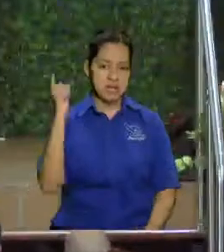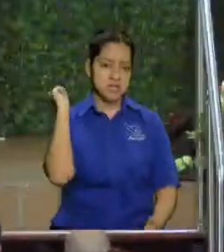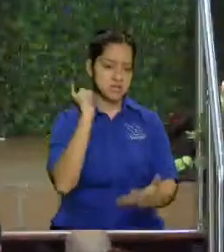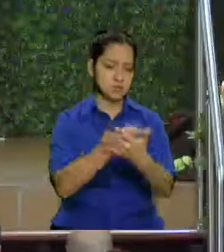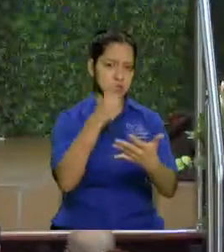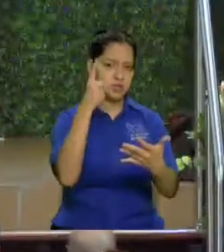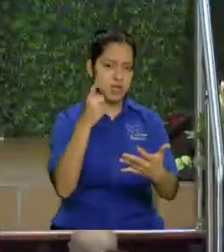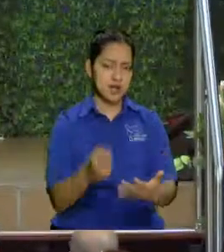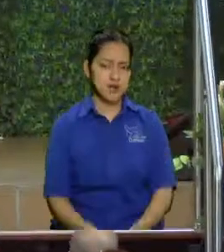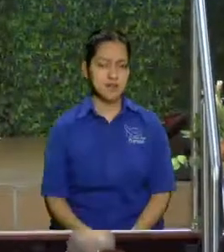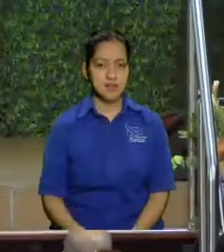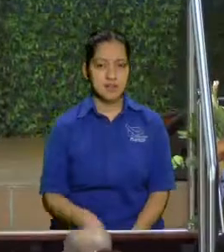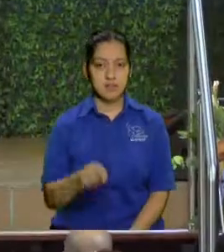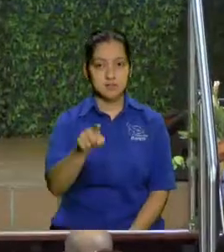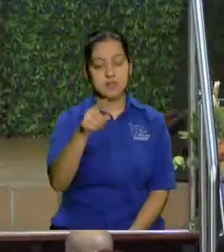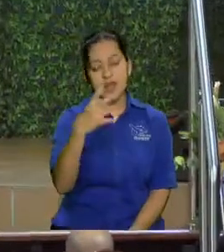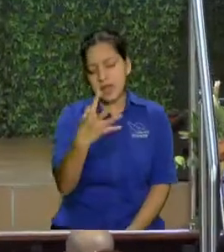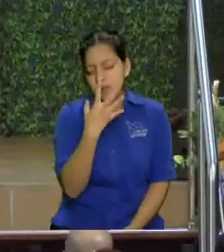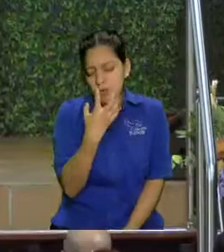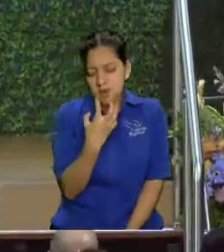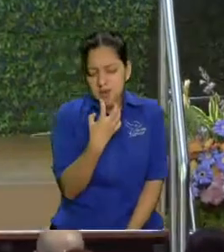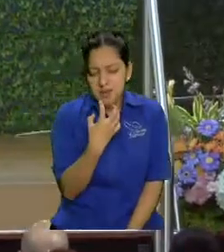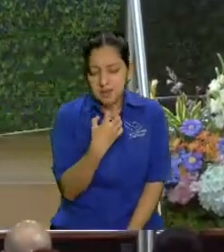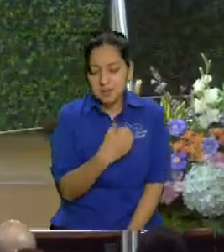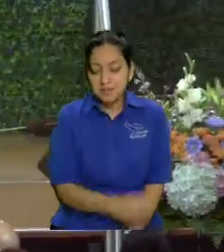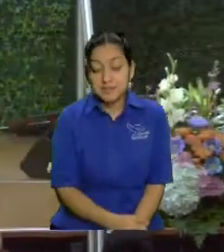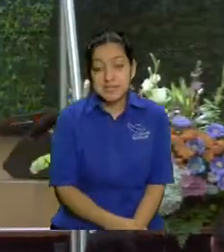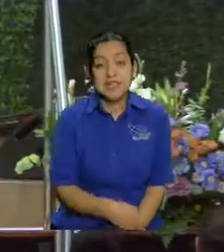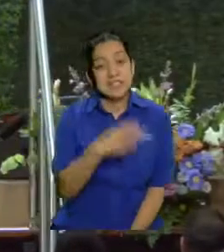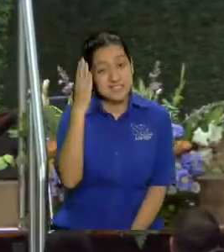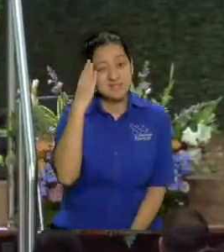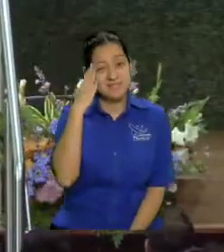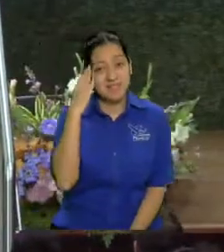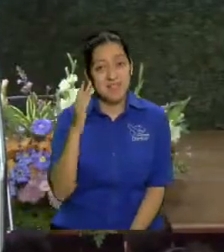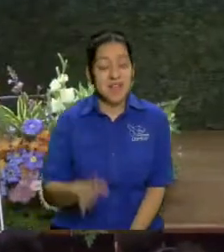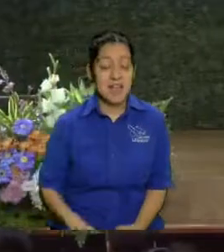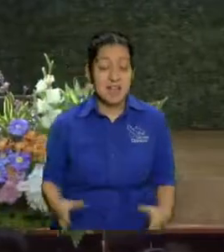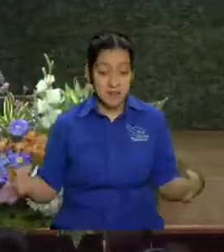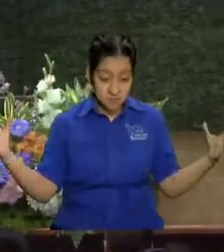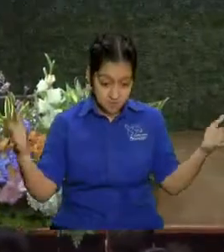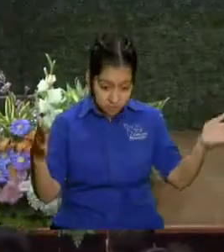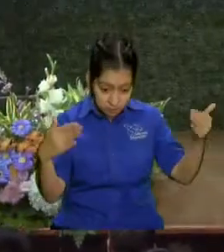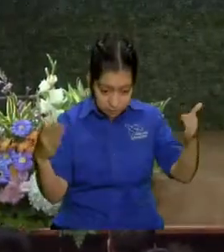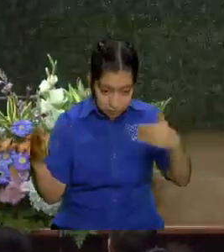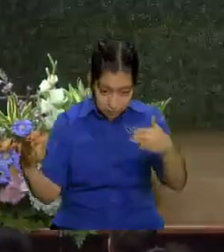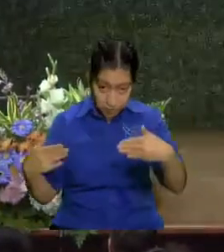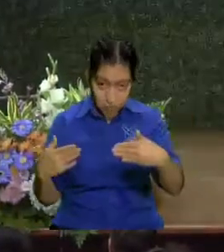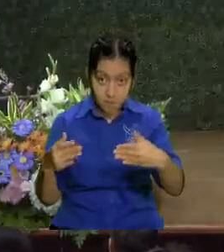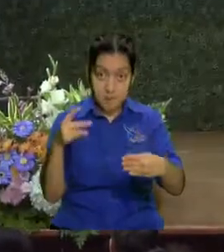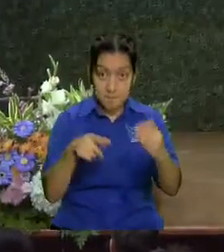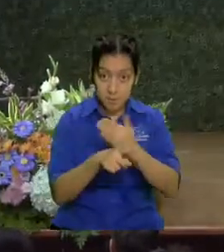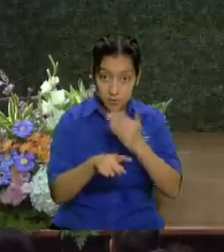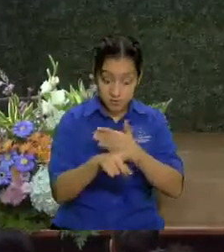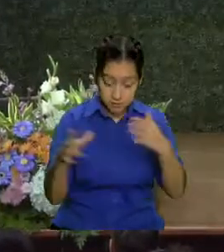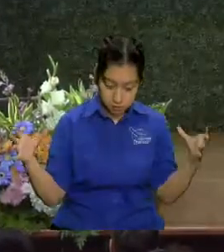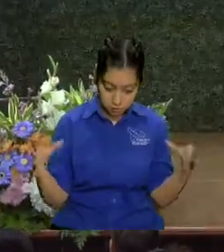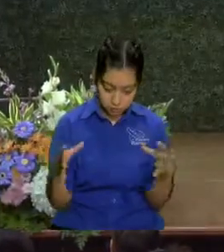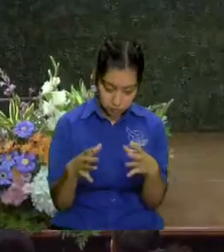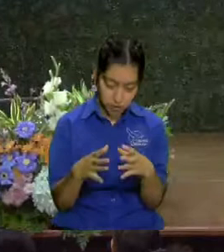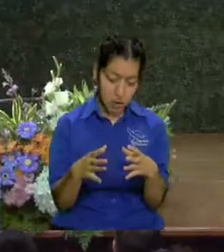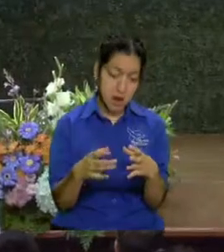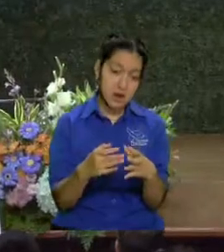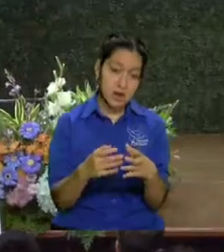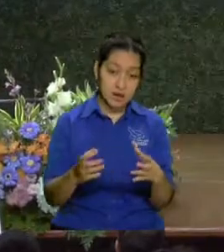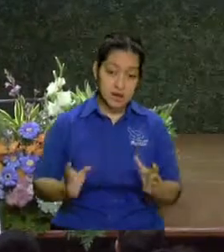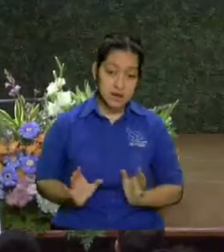usted va bravo ¿sabe qué? agarre todos esos problemas y los pone en la puerta y se despoja de